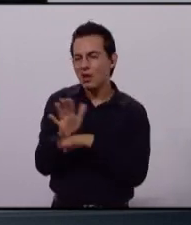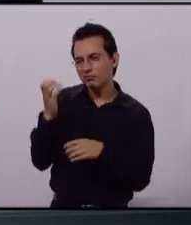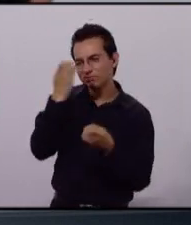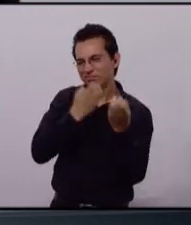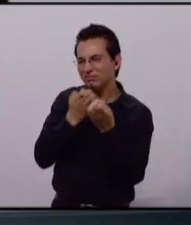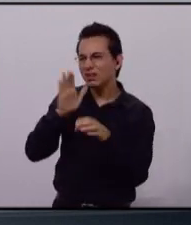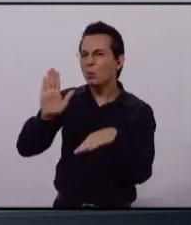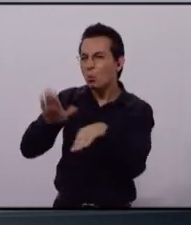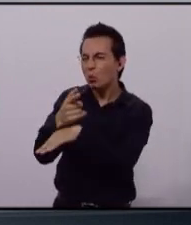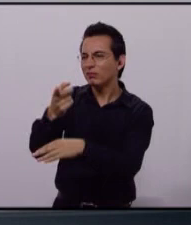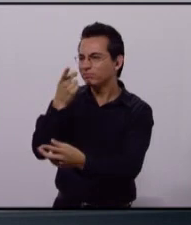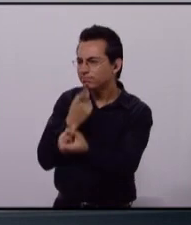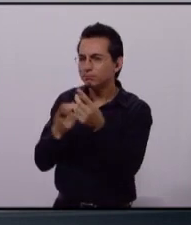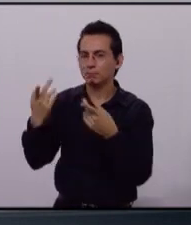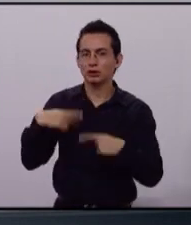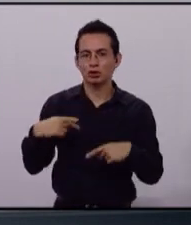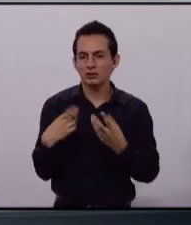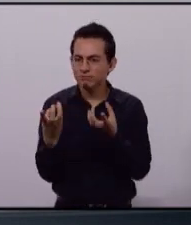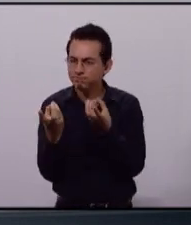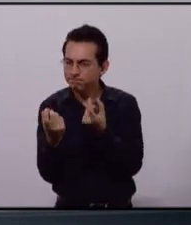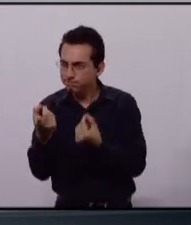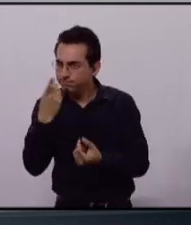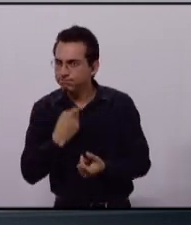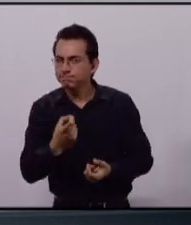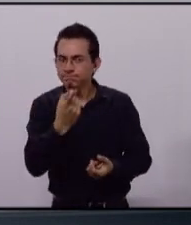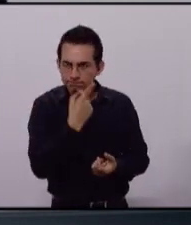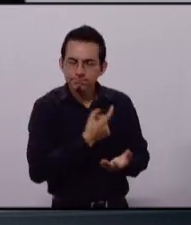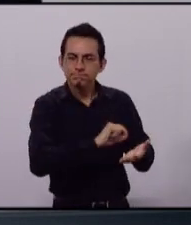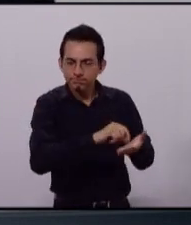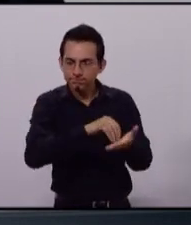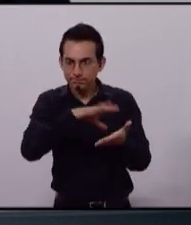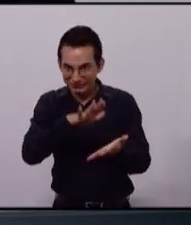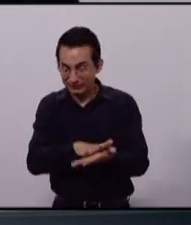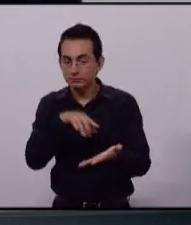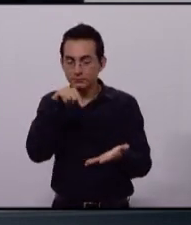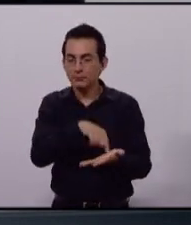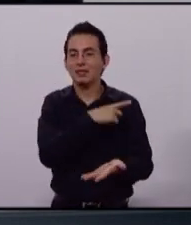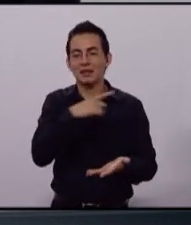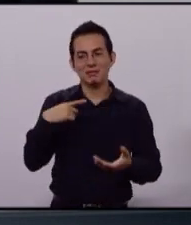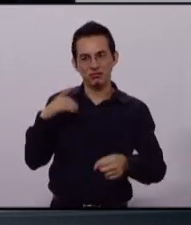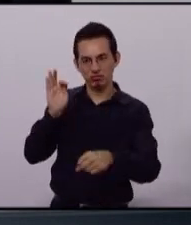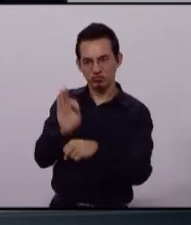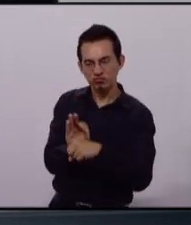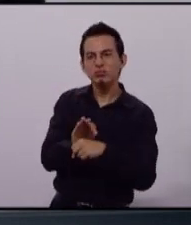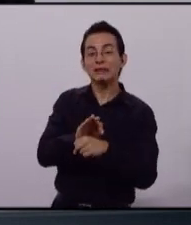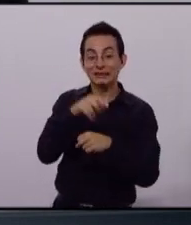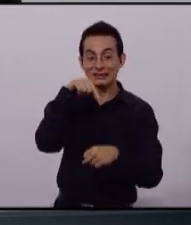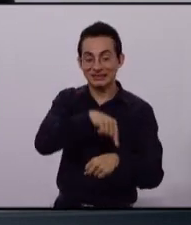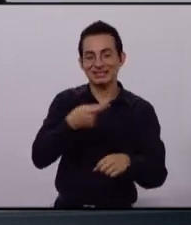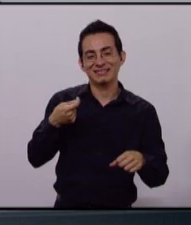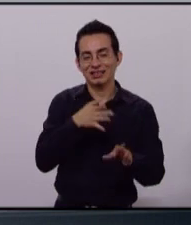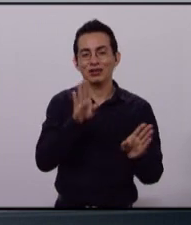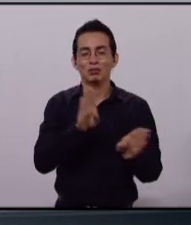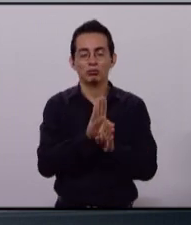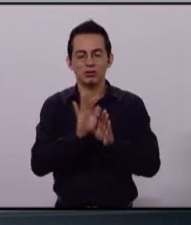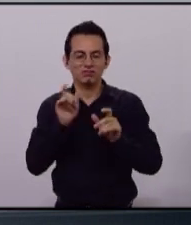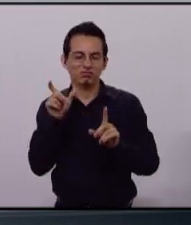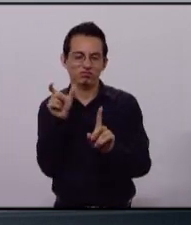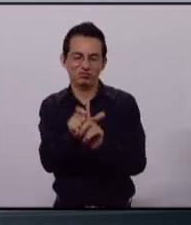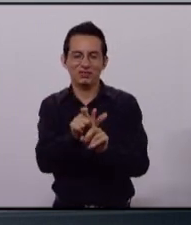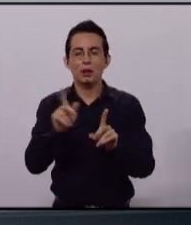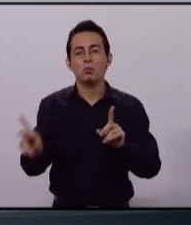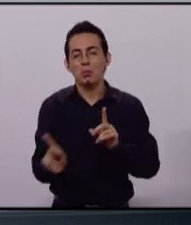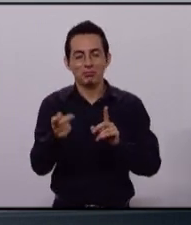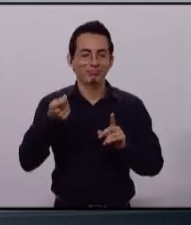y que los ciudadanos nos digan qué tenemos que trazar para resolver el problema. El defensor del pueblo también velará, porque la policía no violente los